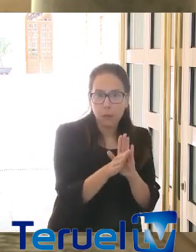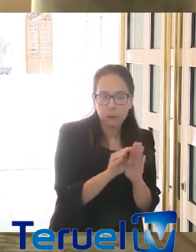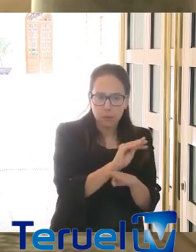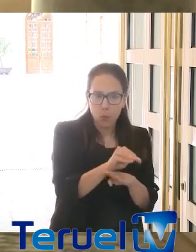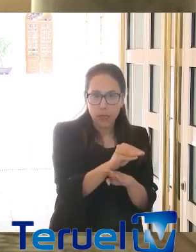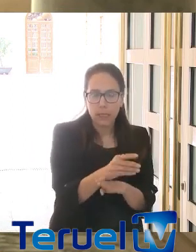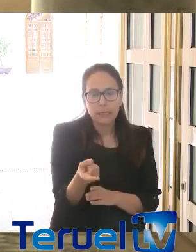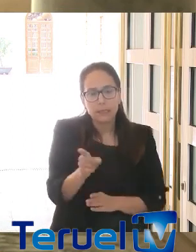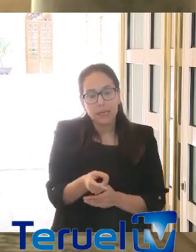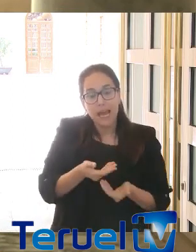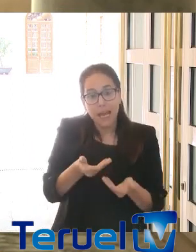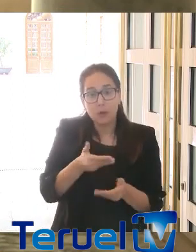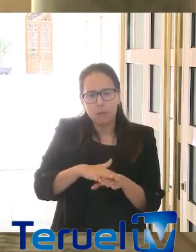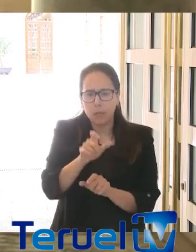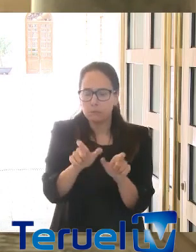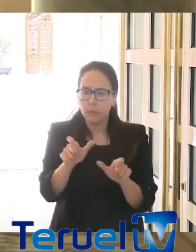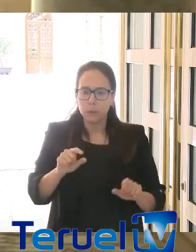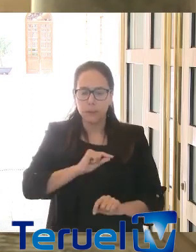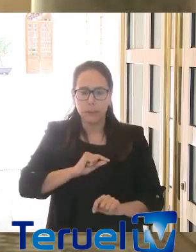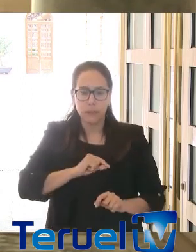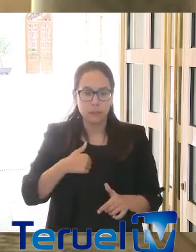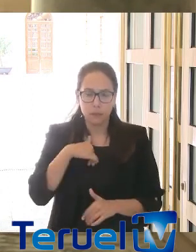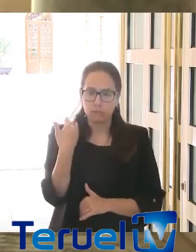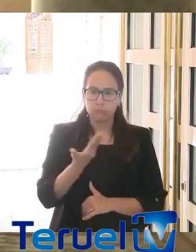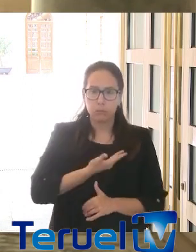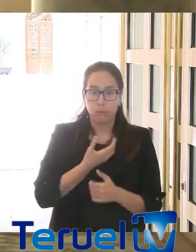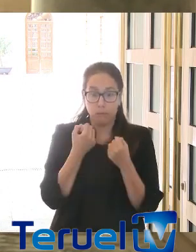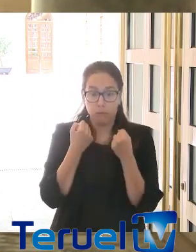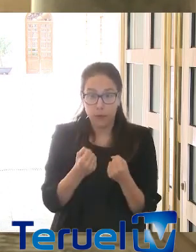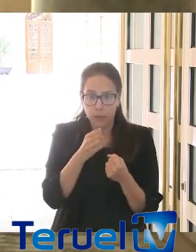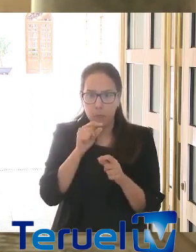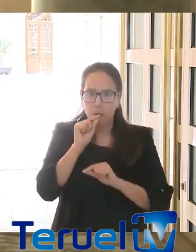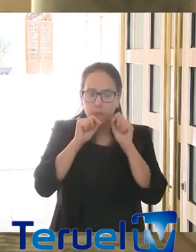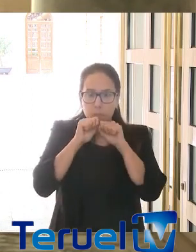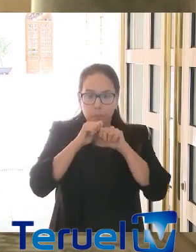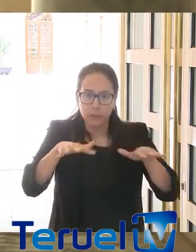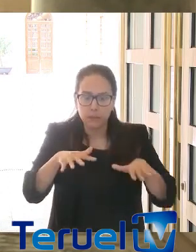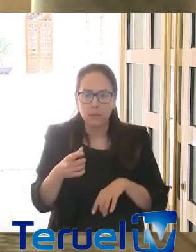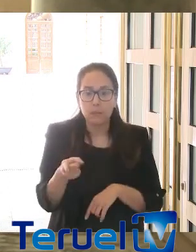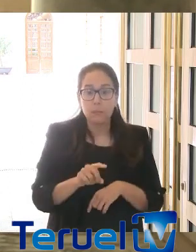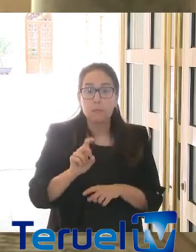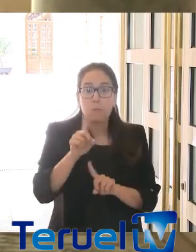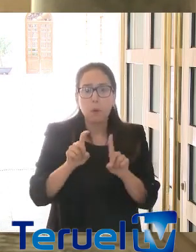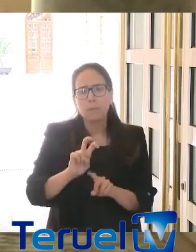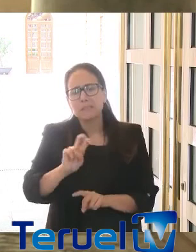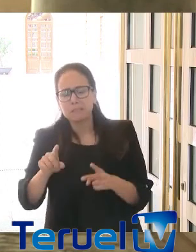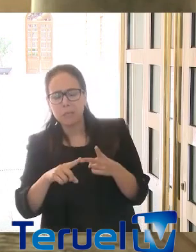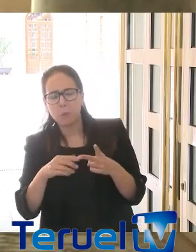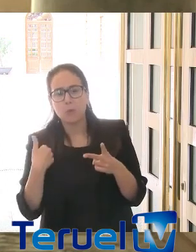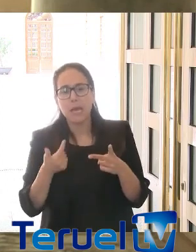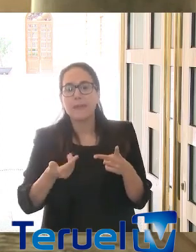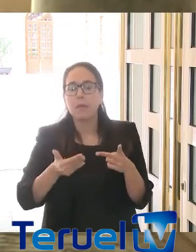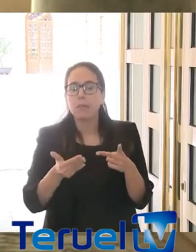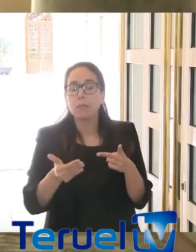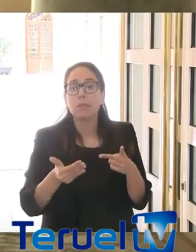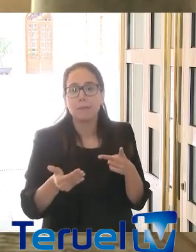aquellas personas que se sienten tremendamente afectadas por la actual pandemia. Y un segundo tipo de problemas, que son los del día de mañana,